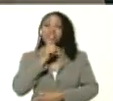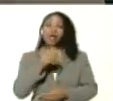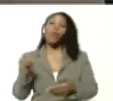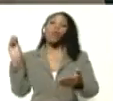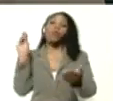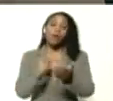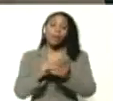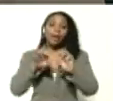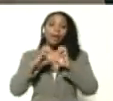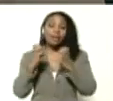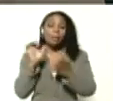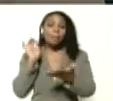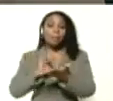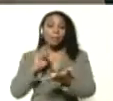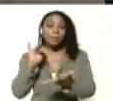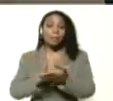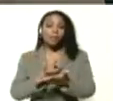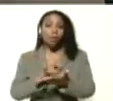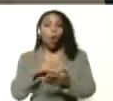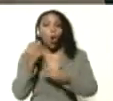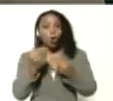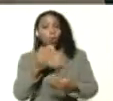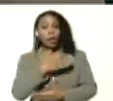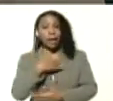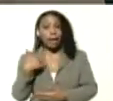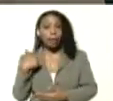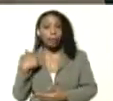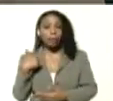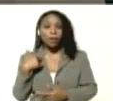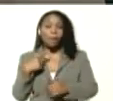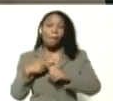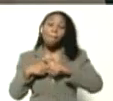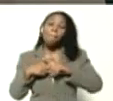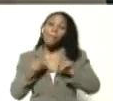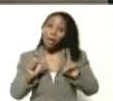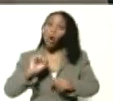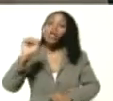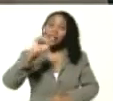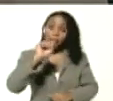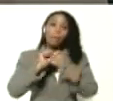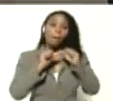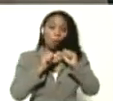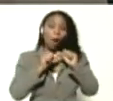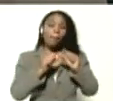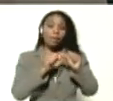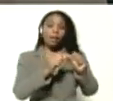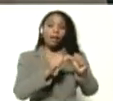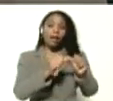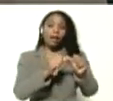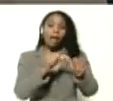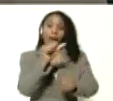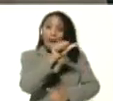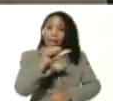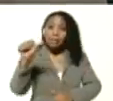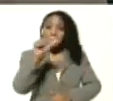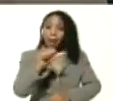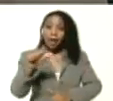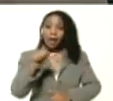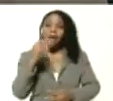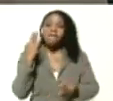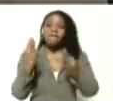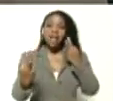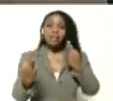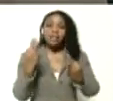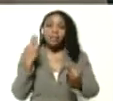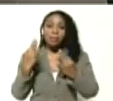a las clases presenciales, como queríamos. Pero lo que sí vamos a mantener en las semanas de flexibilización